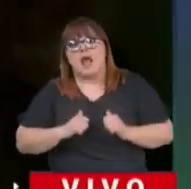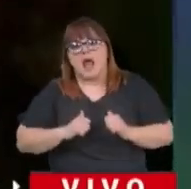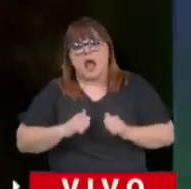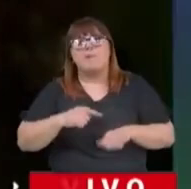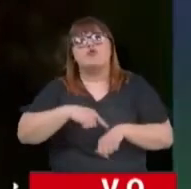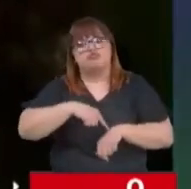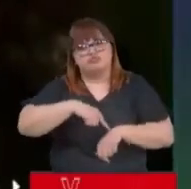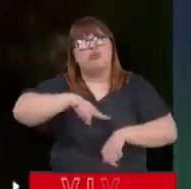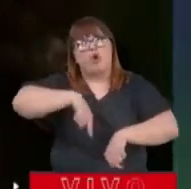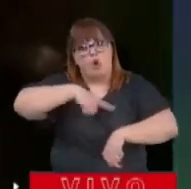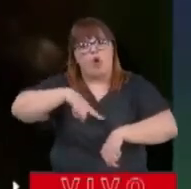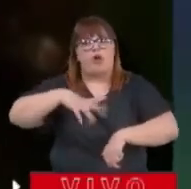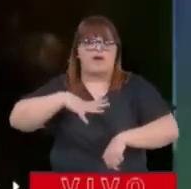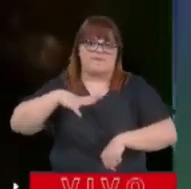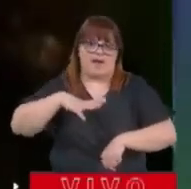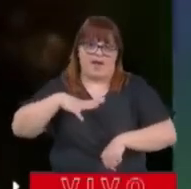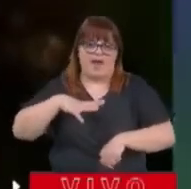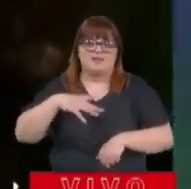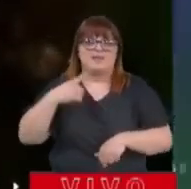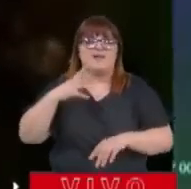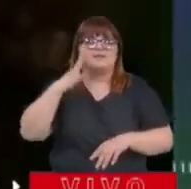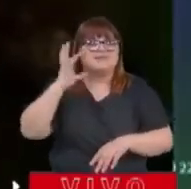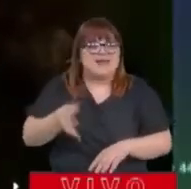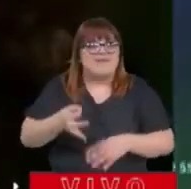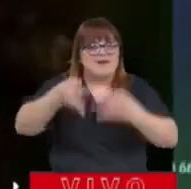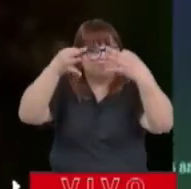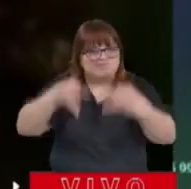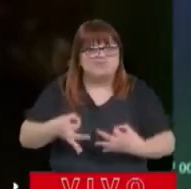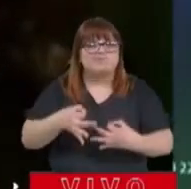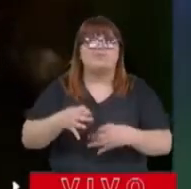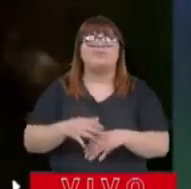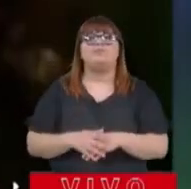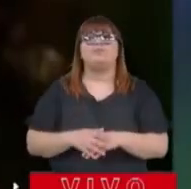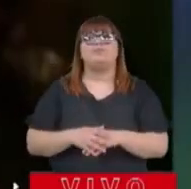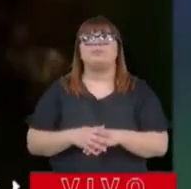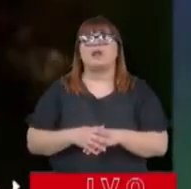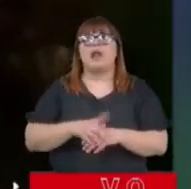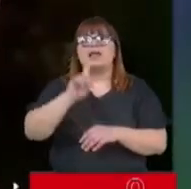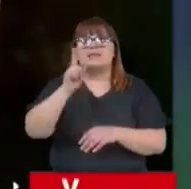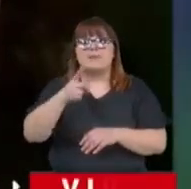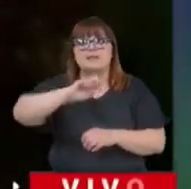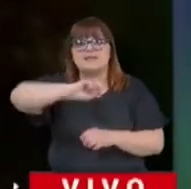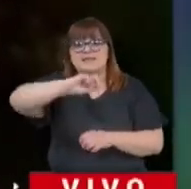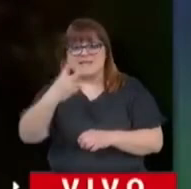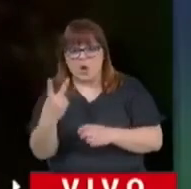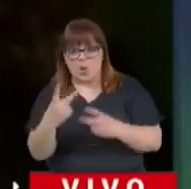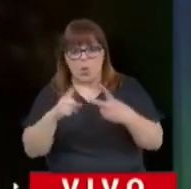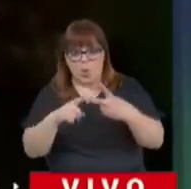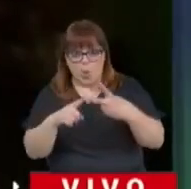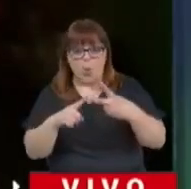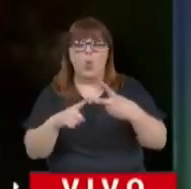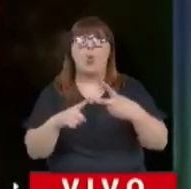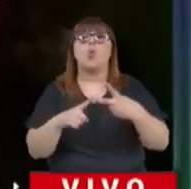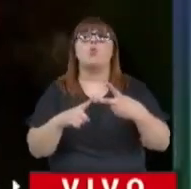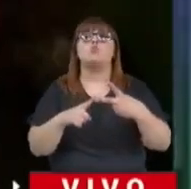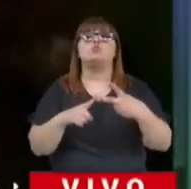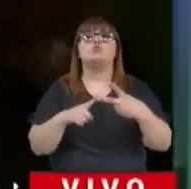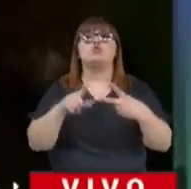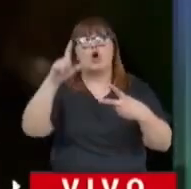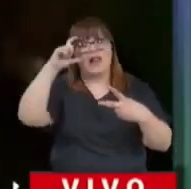¿no? Unas cuantas horas por ahora. Luego quien estaría como segundo iría